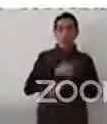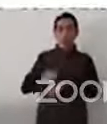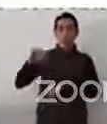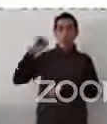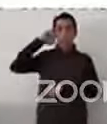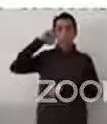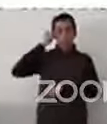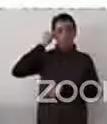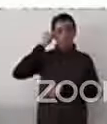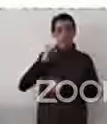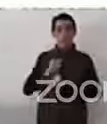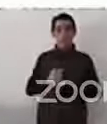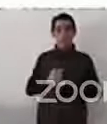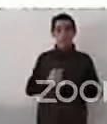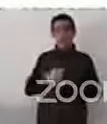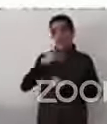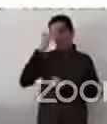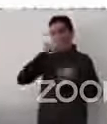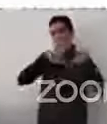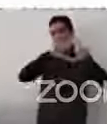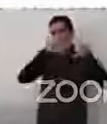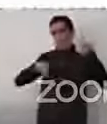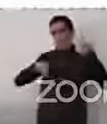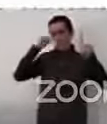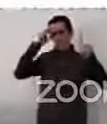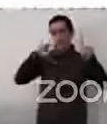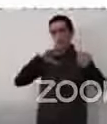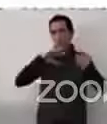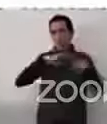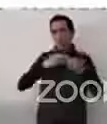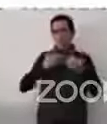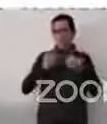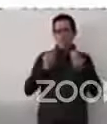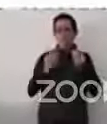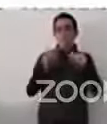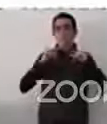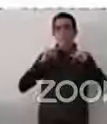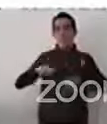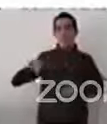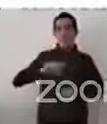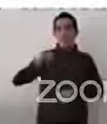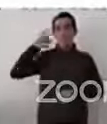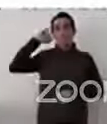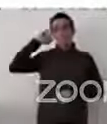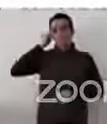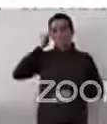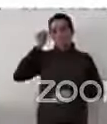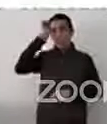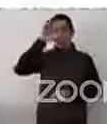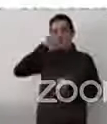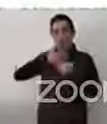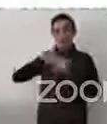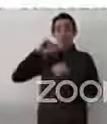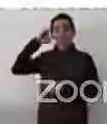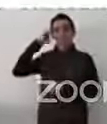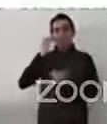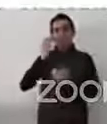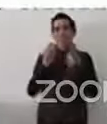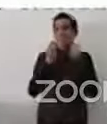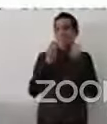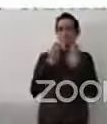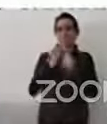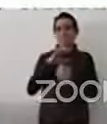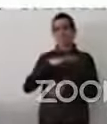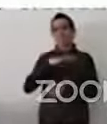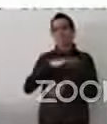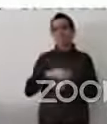México tiene una importante población indígena y cultura indígena y lo que plantea el convenio